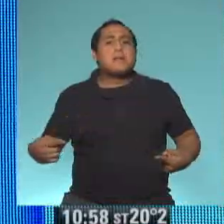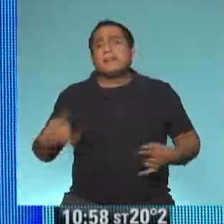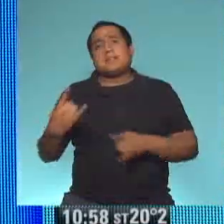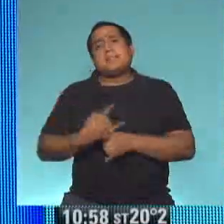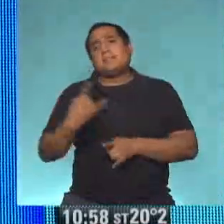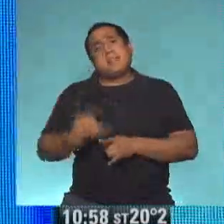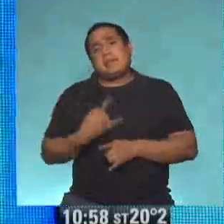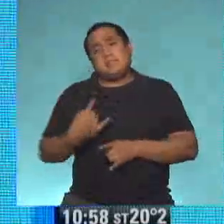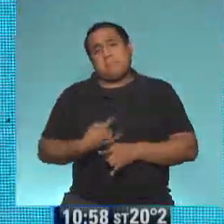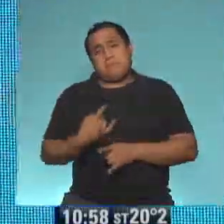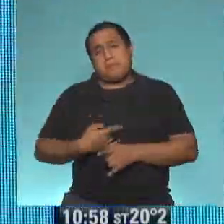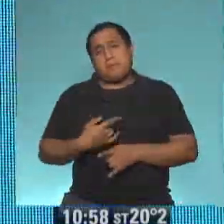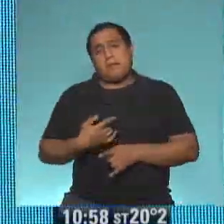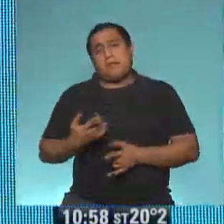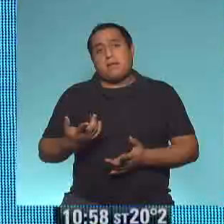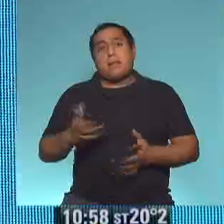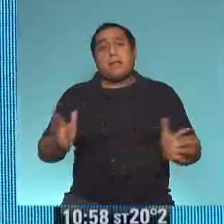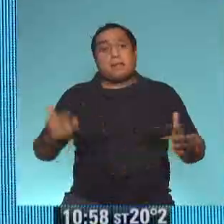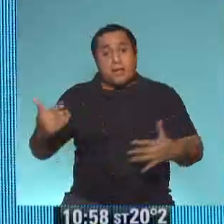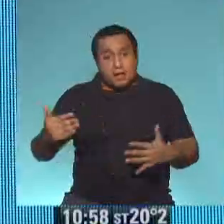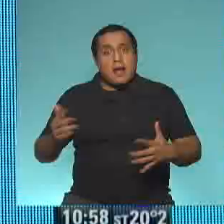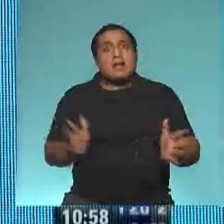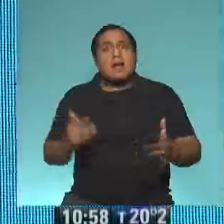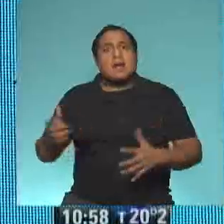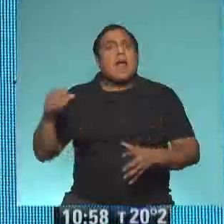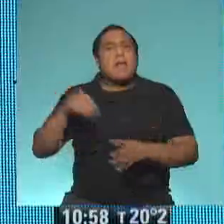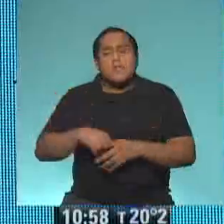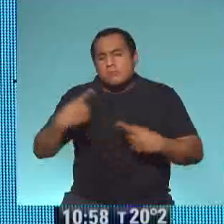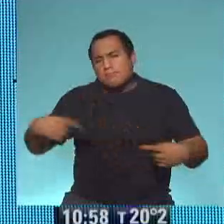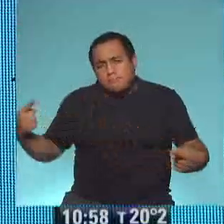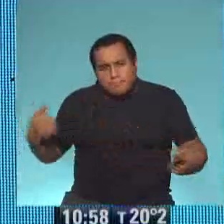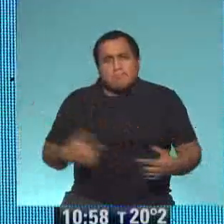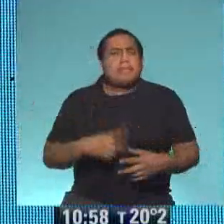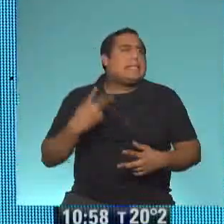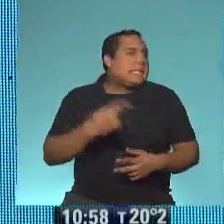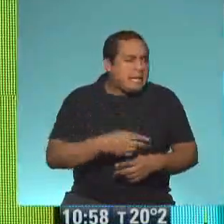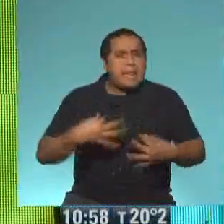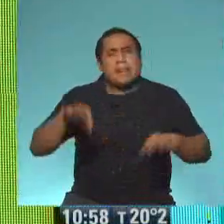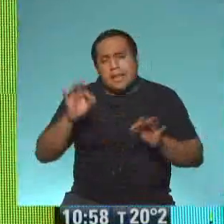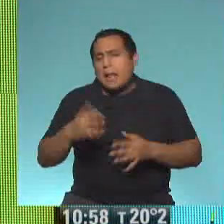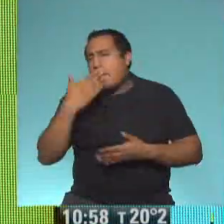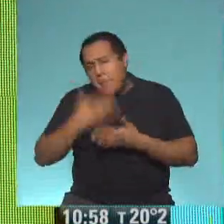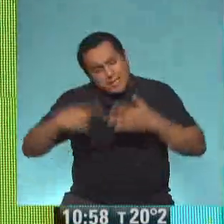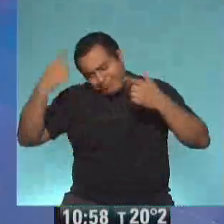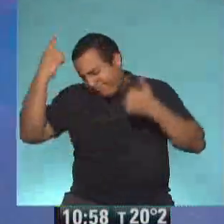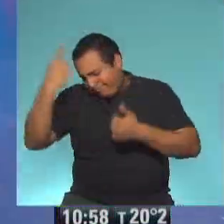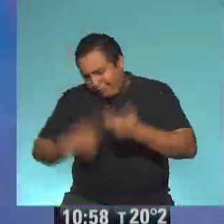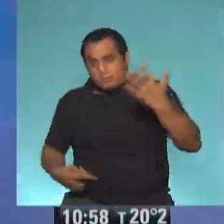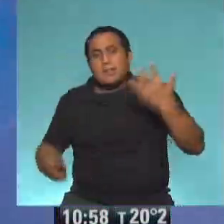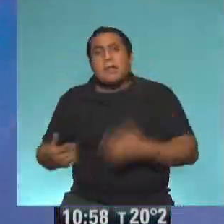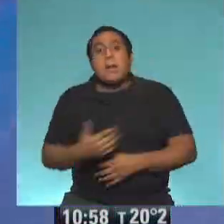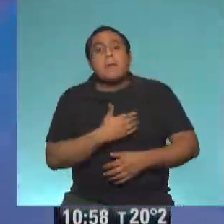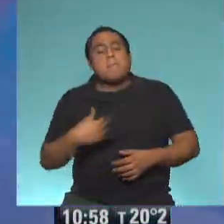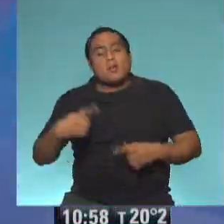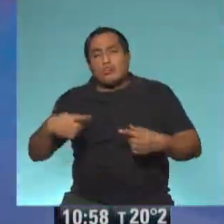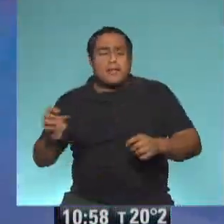cajita. Ahí está, la cajita. La cajita, la cajita con todo. Con materiales, con tijera, con tela, con papel, con chuchurú. Las cosas que mamá está por